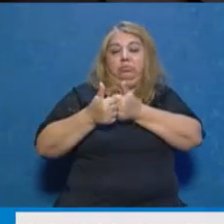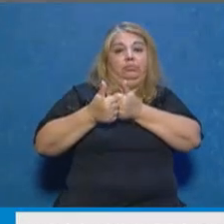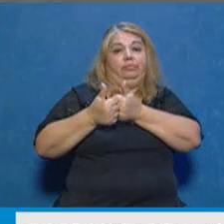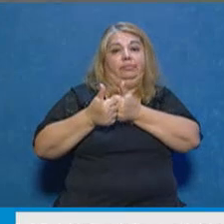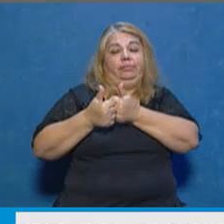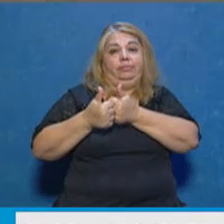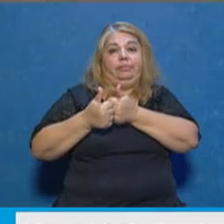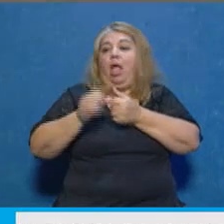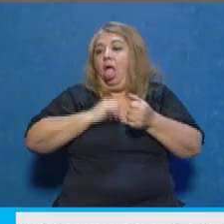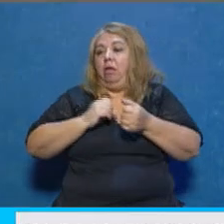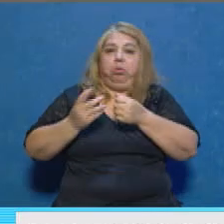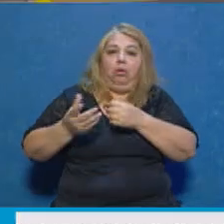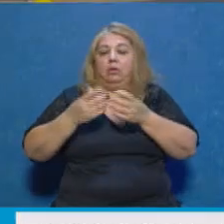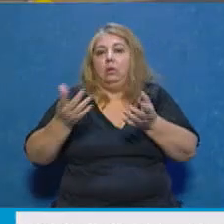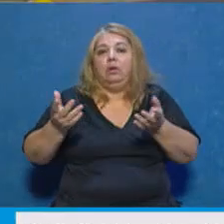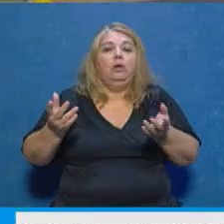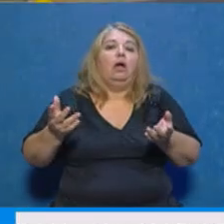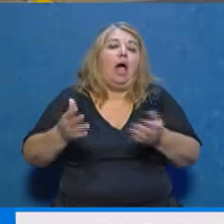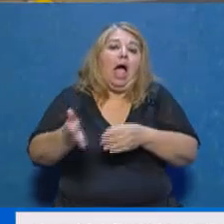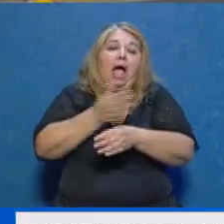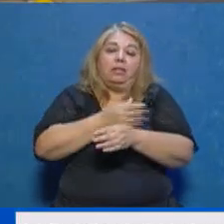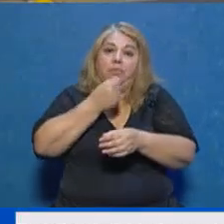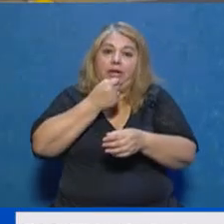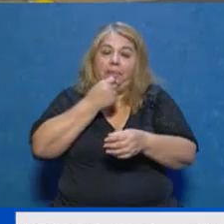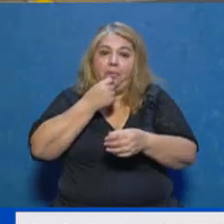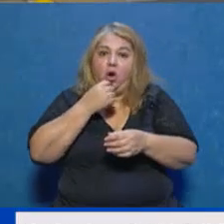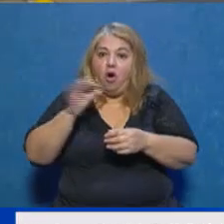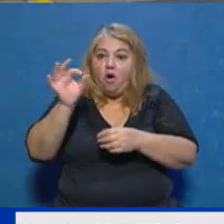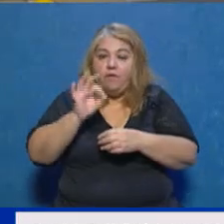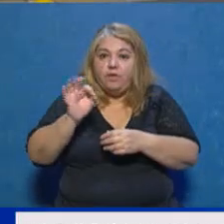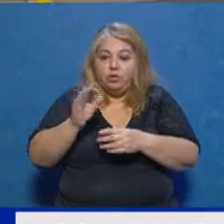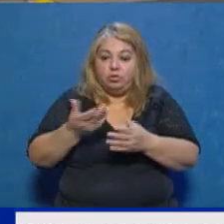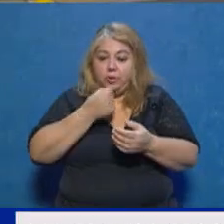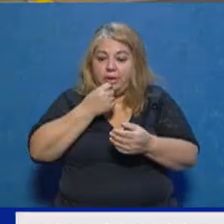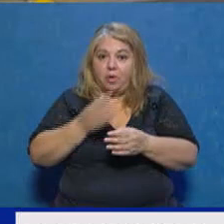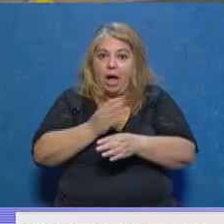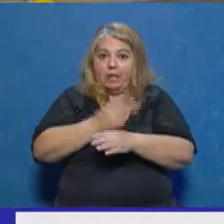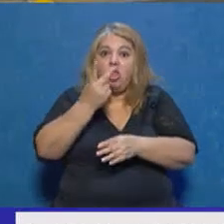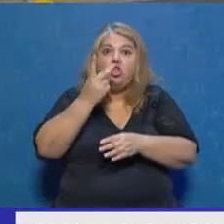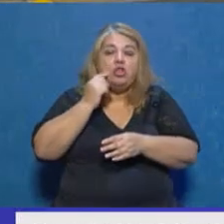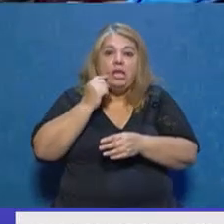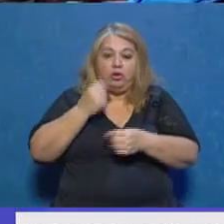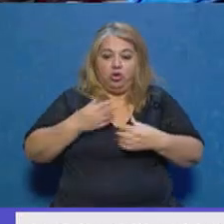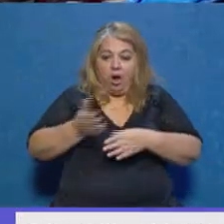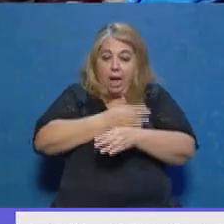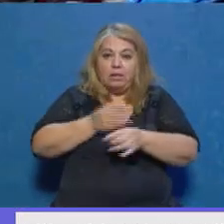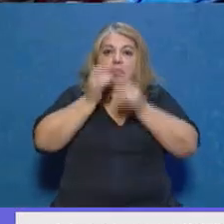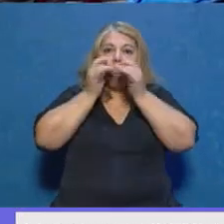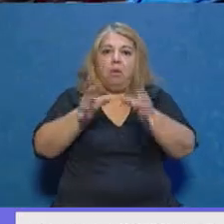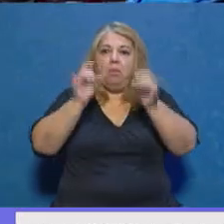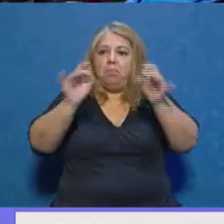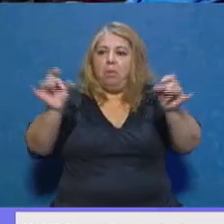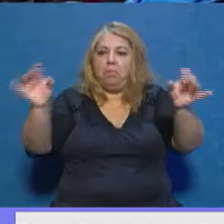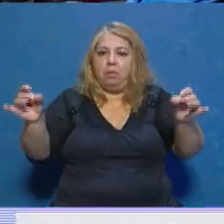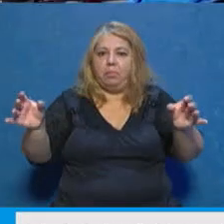está eliminando virus, porque algunas veces dos días antes del inicio de los síntomas uno está eliminando virus, esto se frene